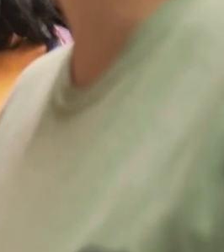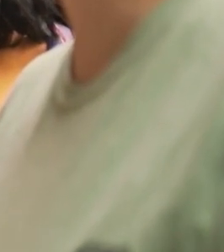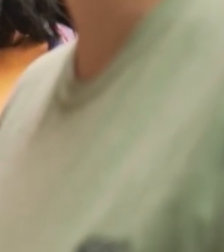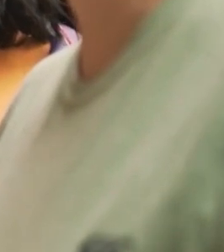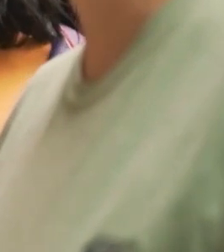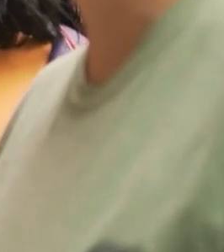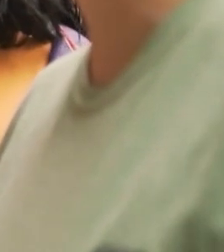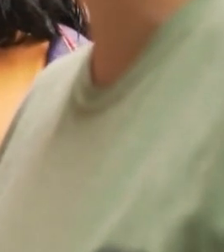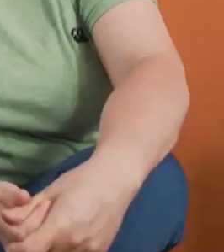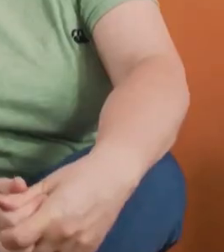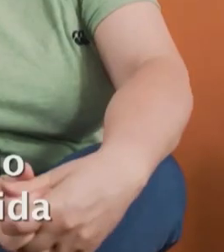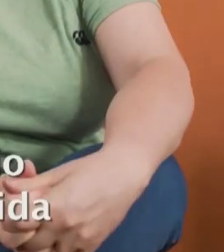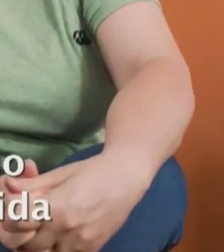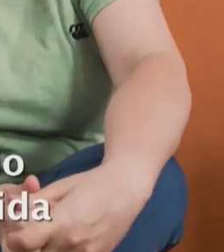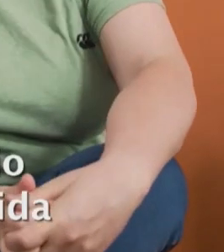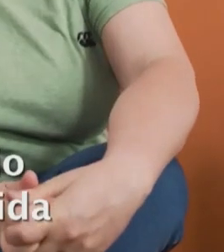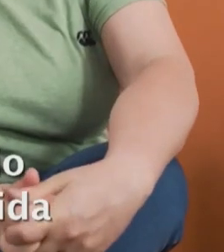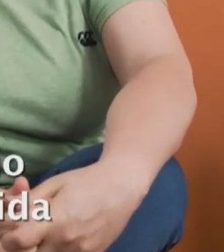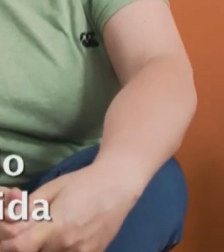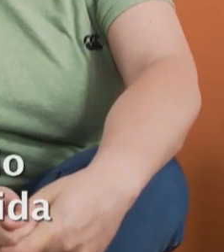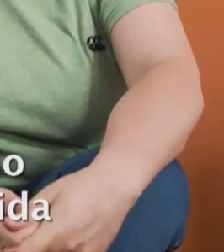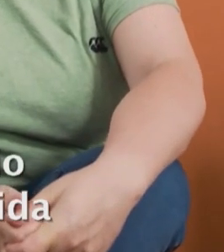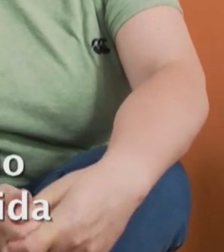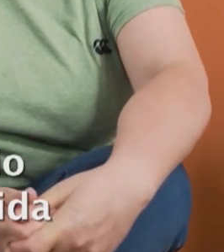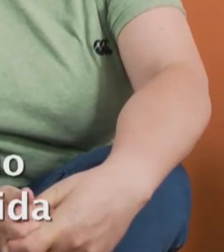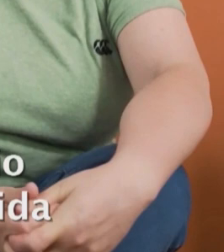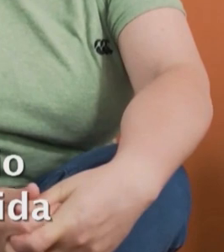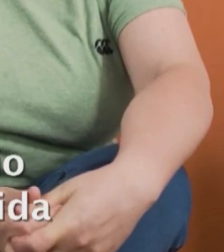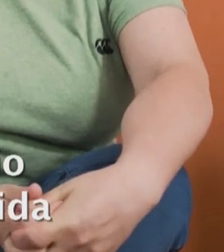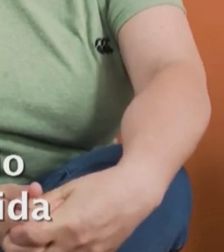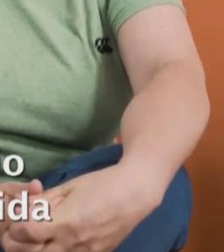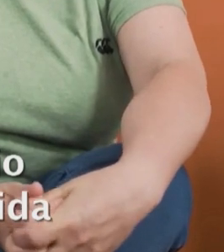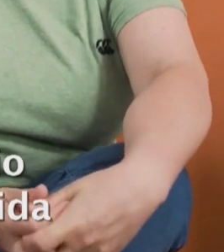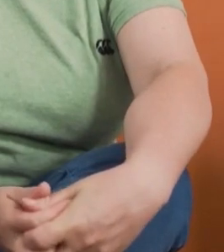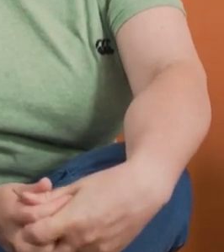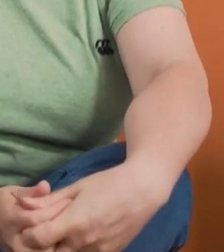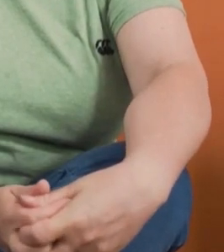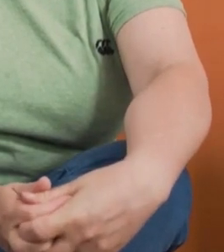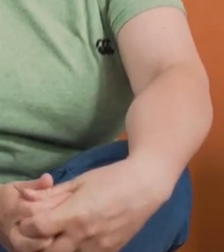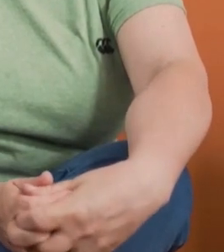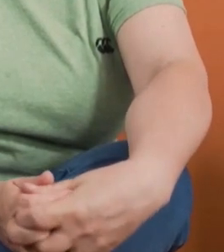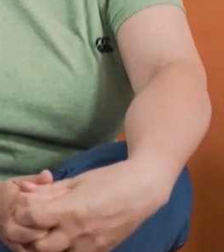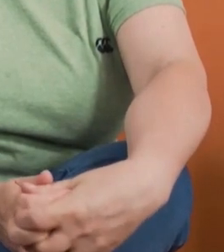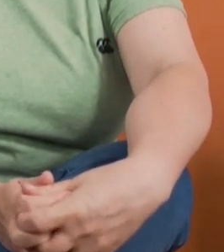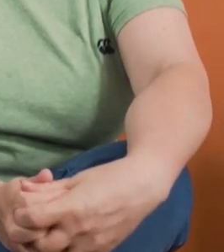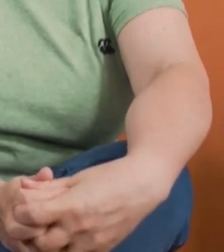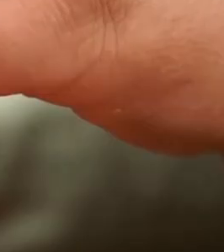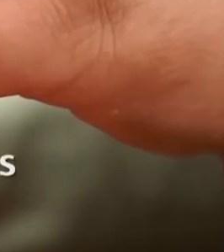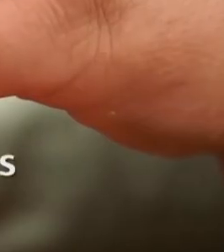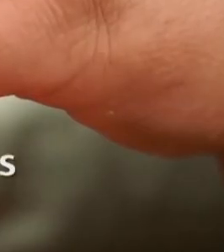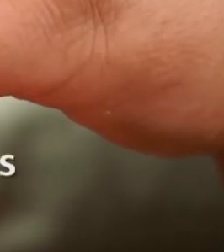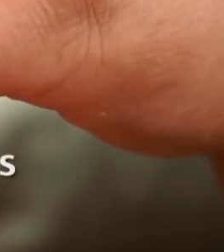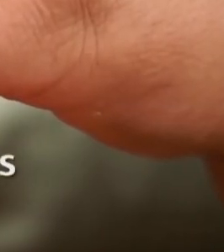vivo con una mujer. A mí la ley de matrimonio igualitario me cambió la vida, me enorgullece